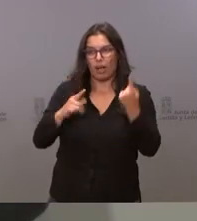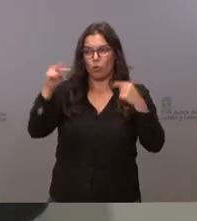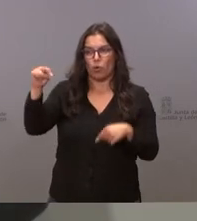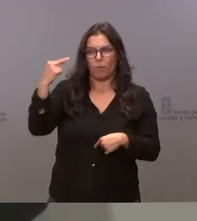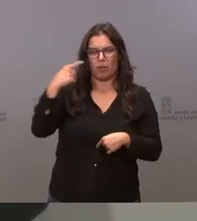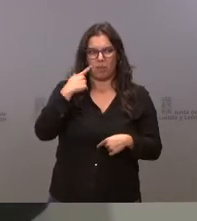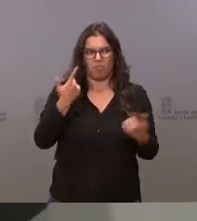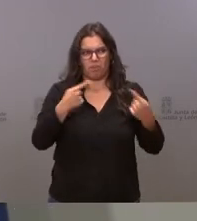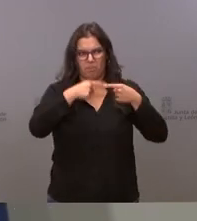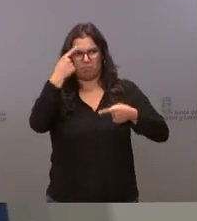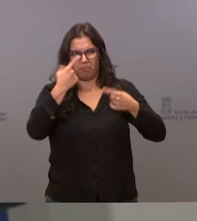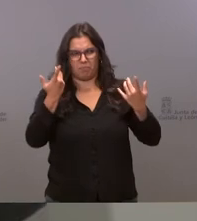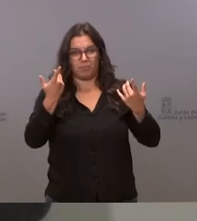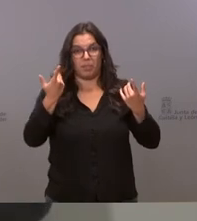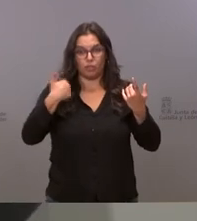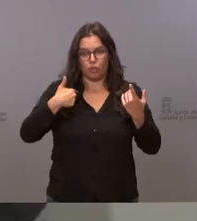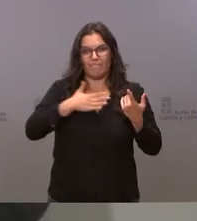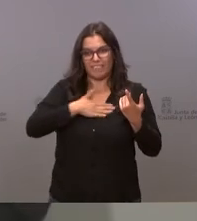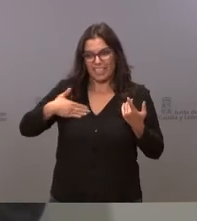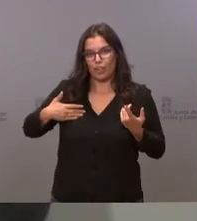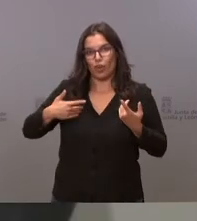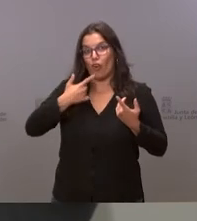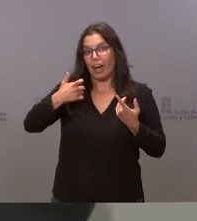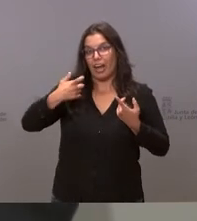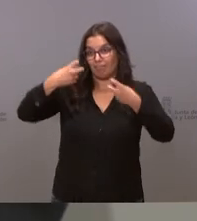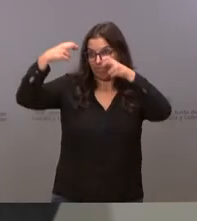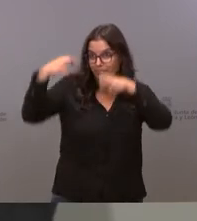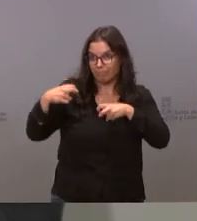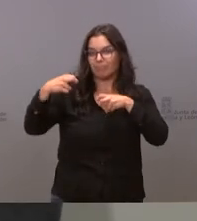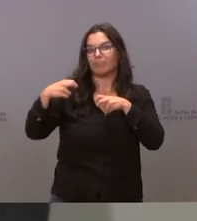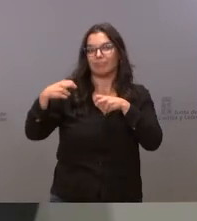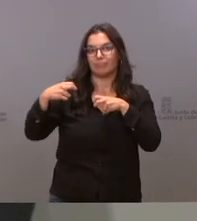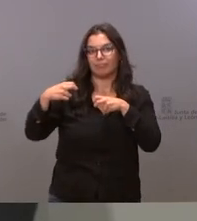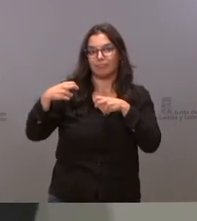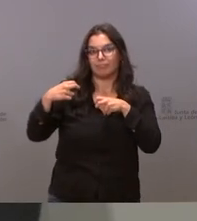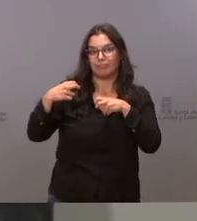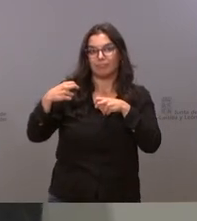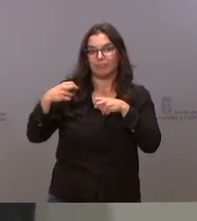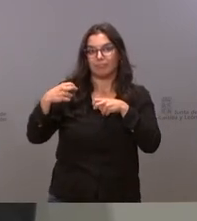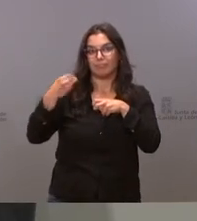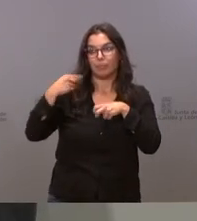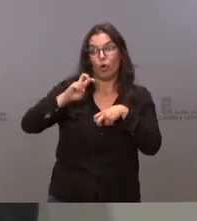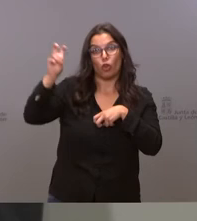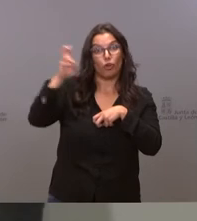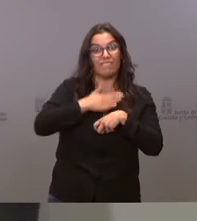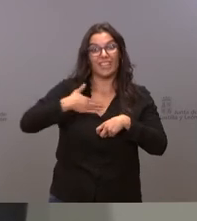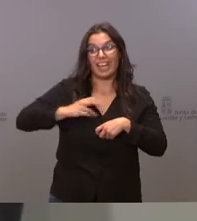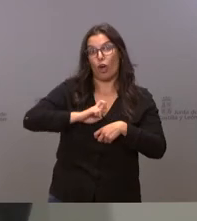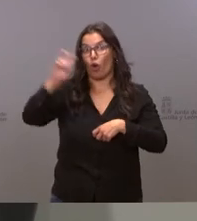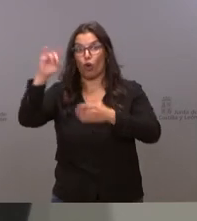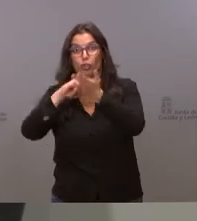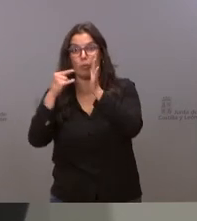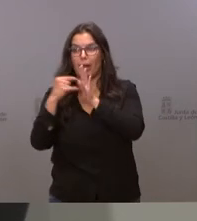debate poder sentarme con quien pretende otra opción y poder